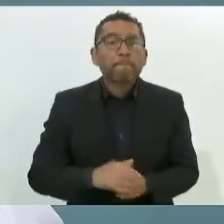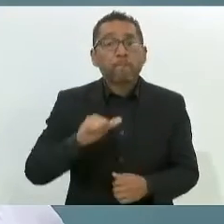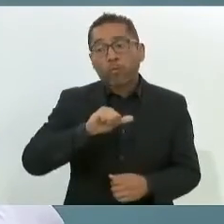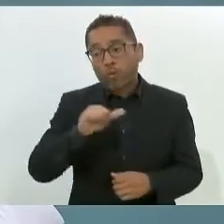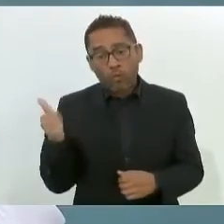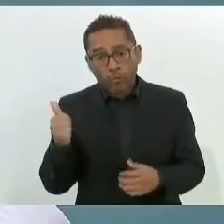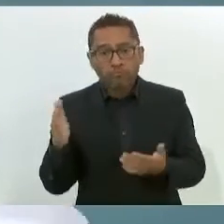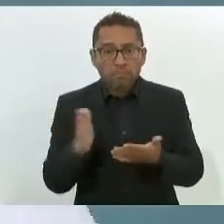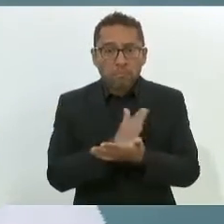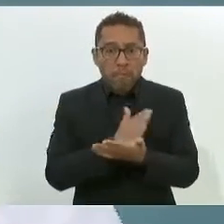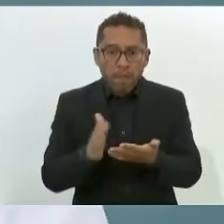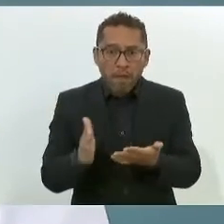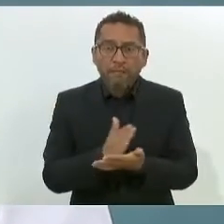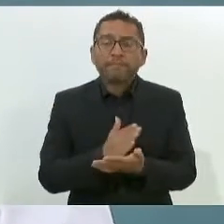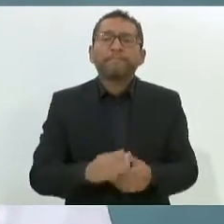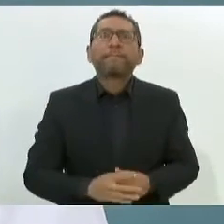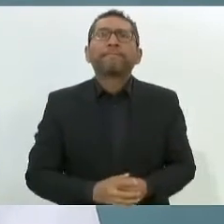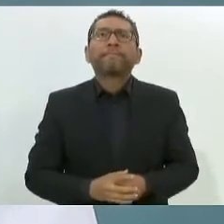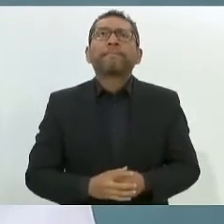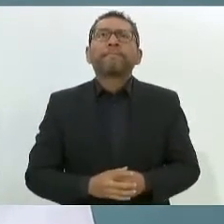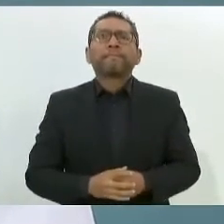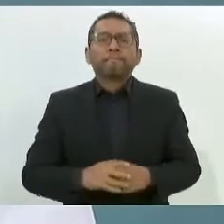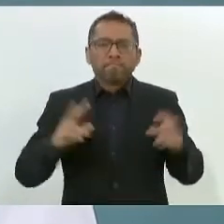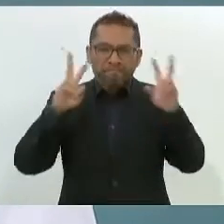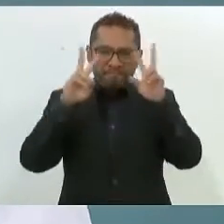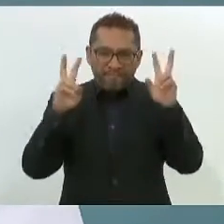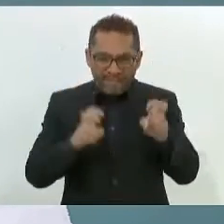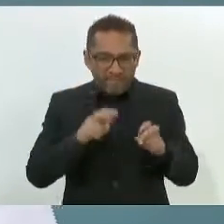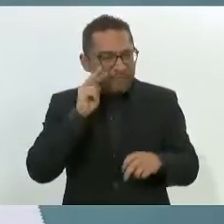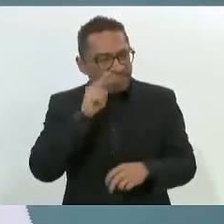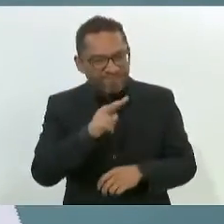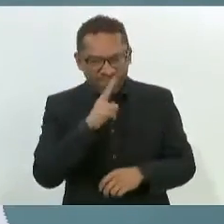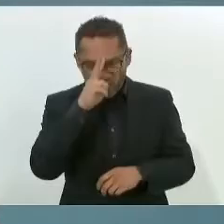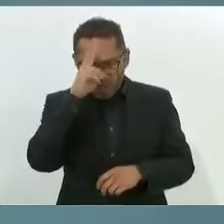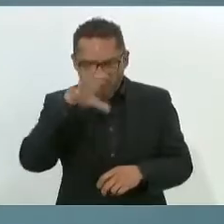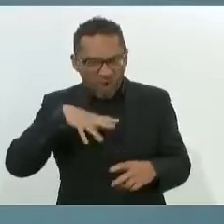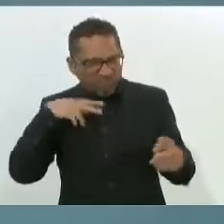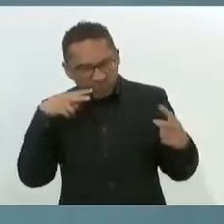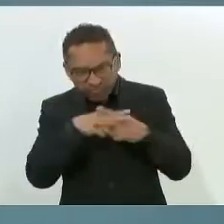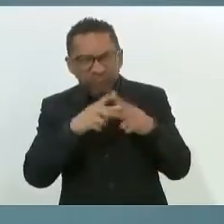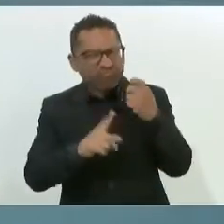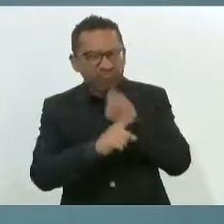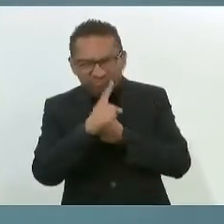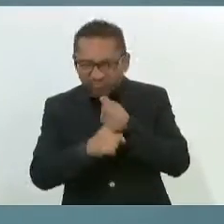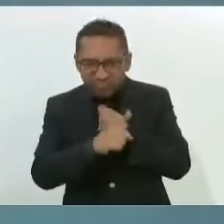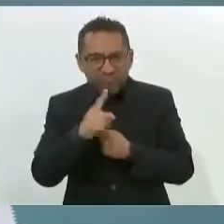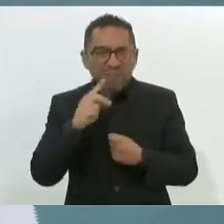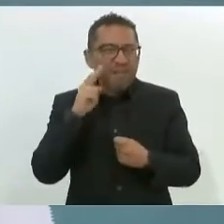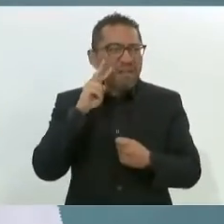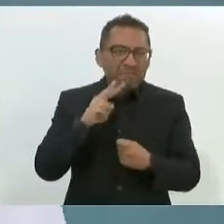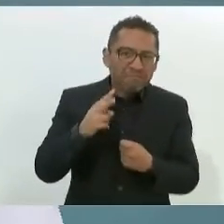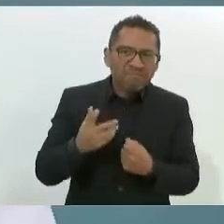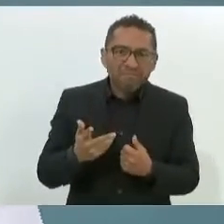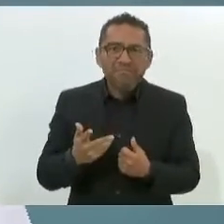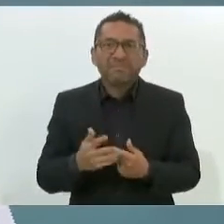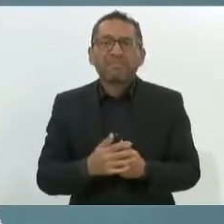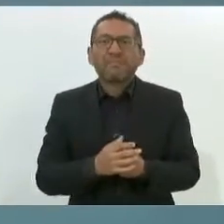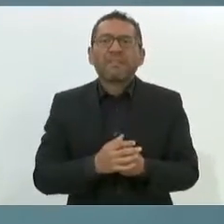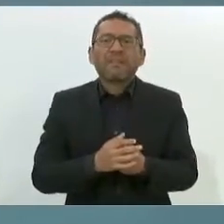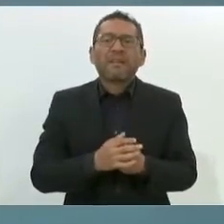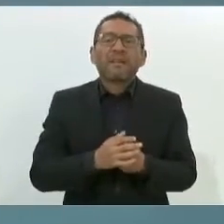desde luego el tema de la violencia y la inseguridad es multifaltogreal,